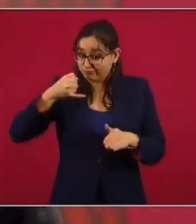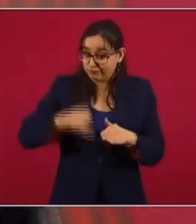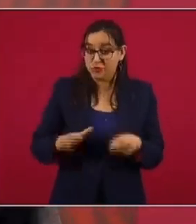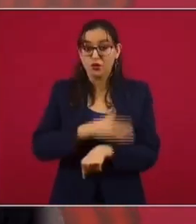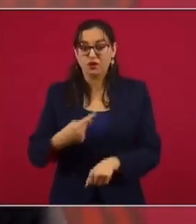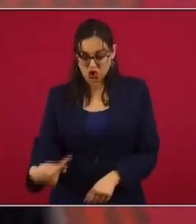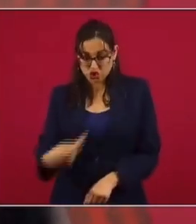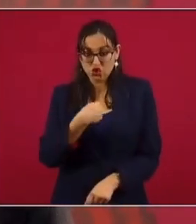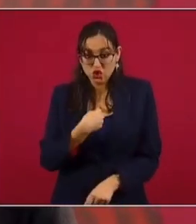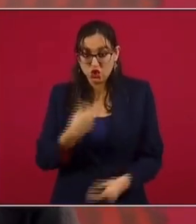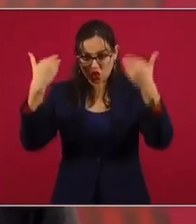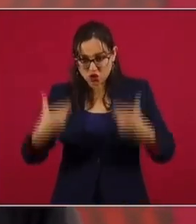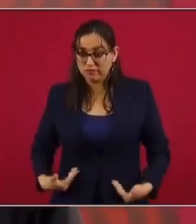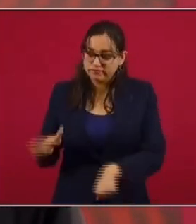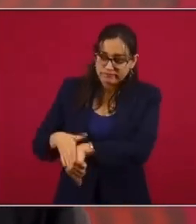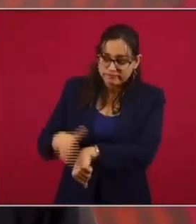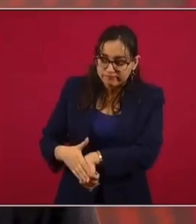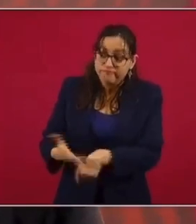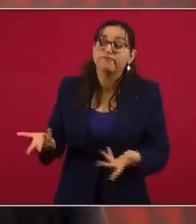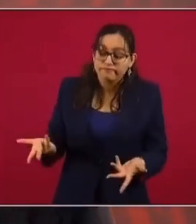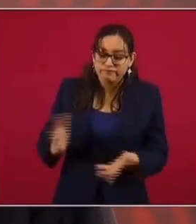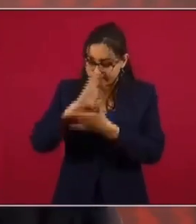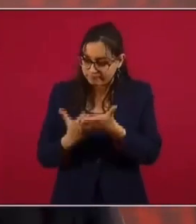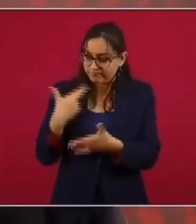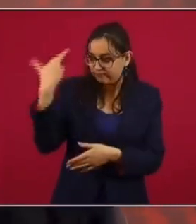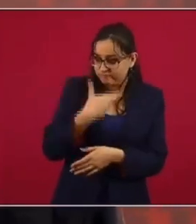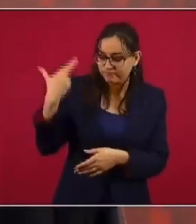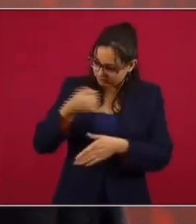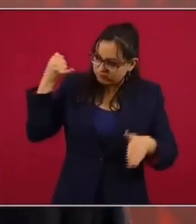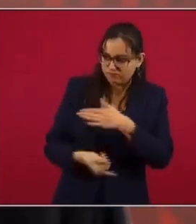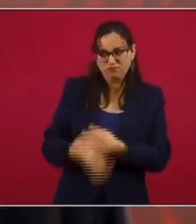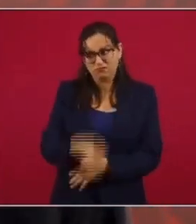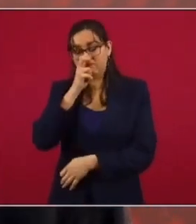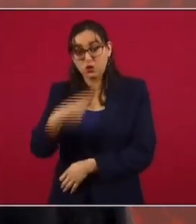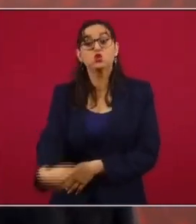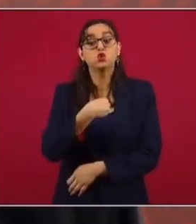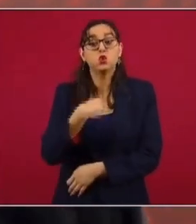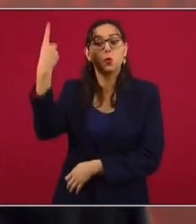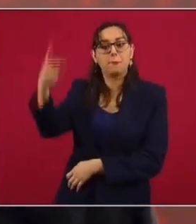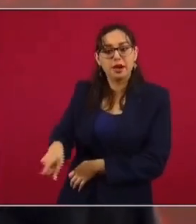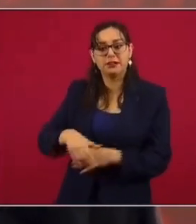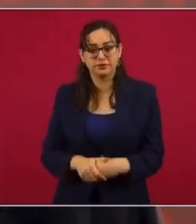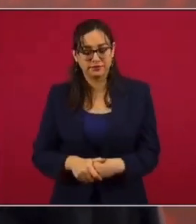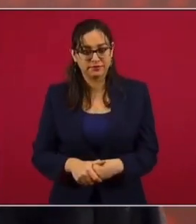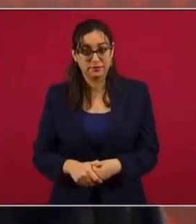estoy exigiendo que vea eso. Porque no vamos a ser cómplices de corrupción.